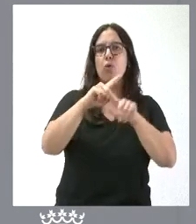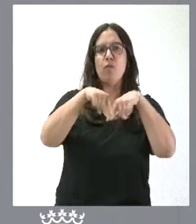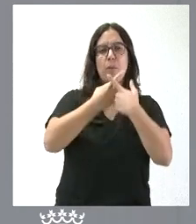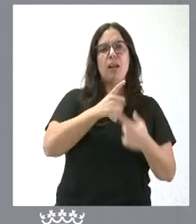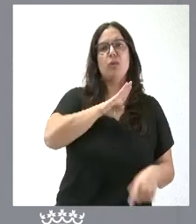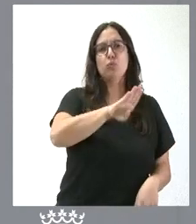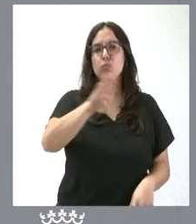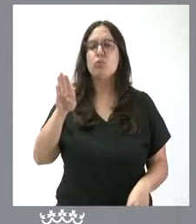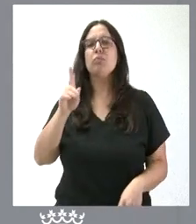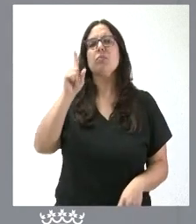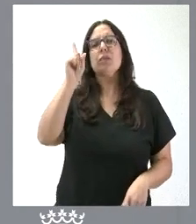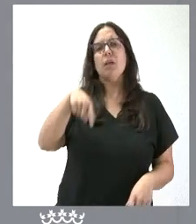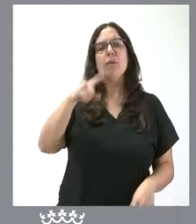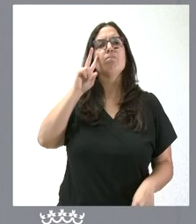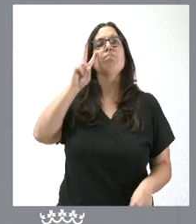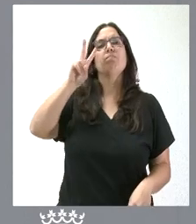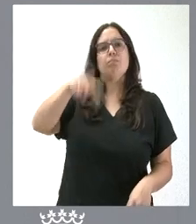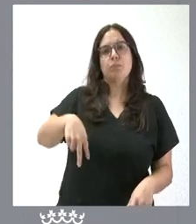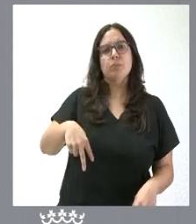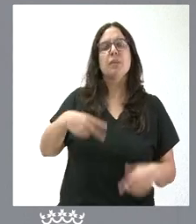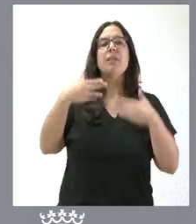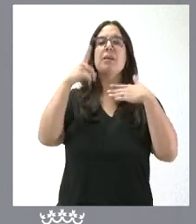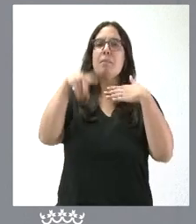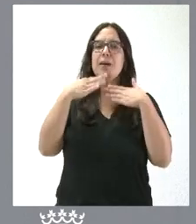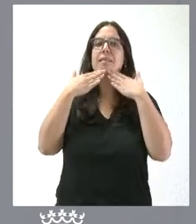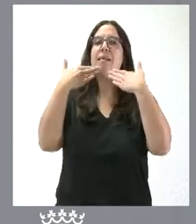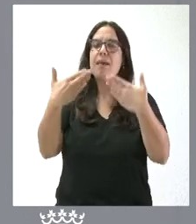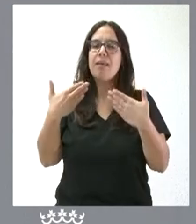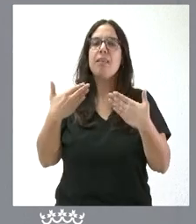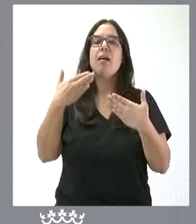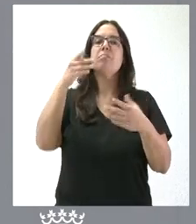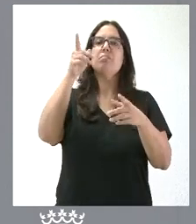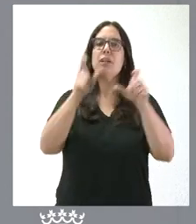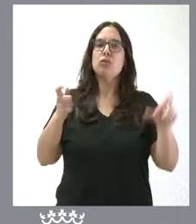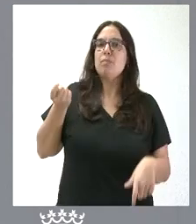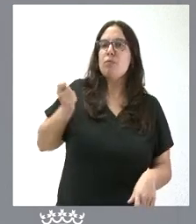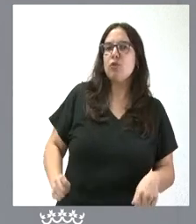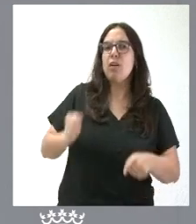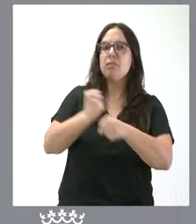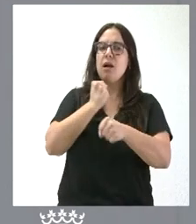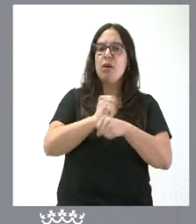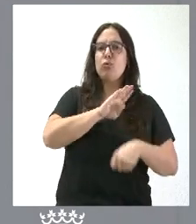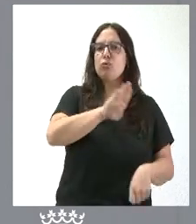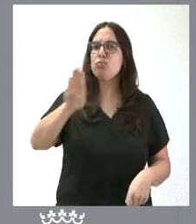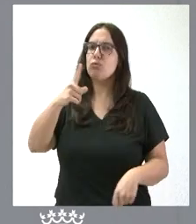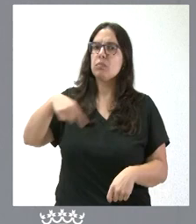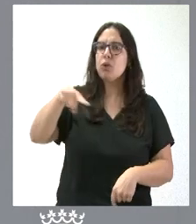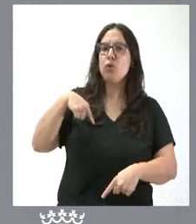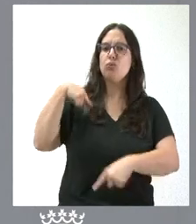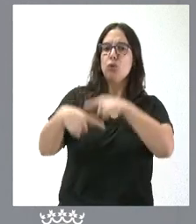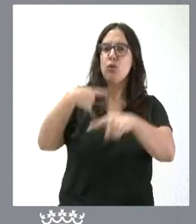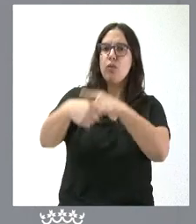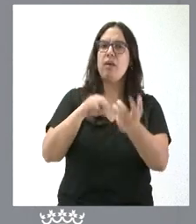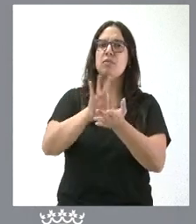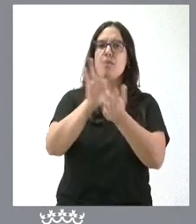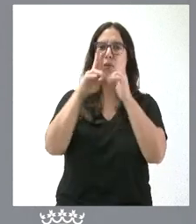y nuestro reconocimiento y agradecimiento al trabajo de los profesionales que todos los días, desde los servicios públicos,